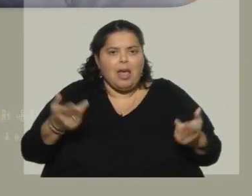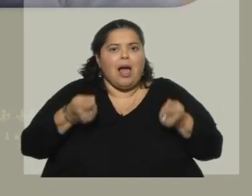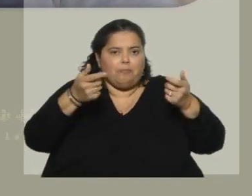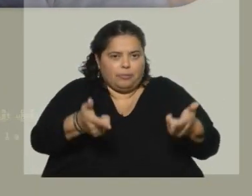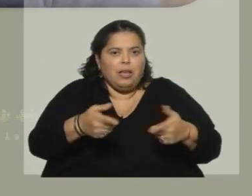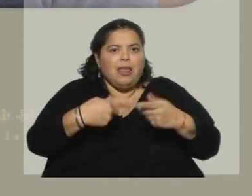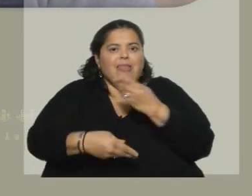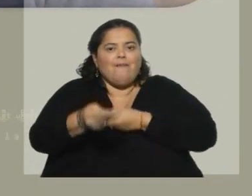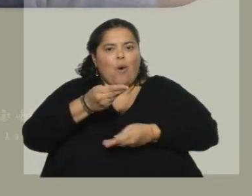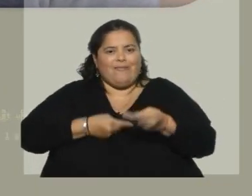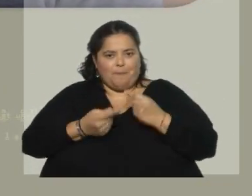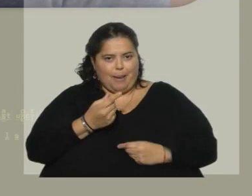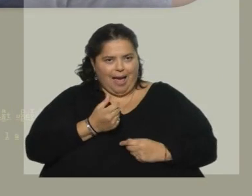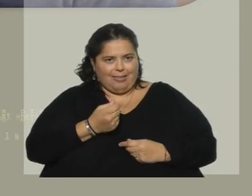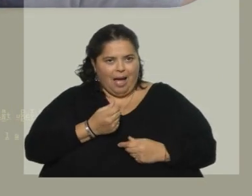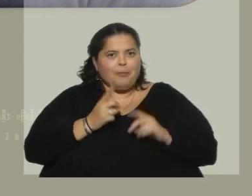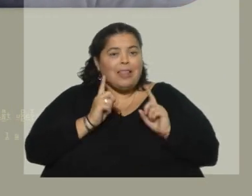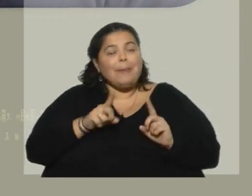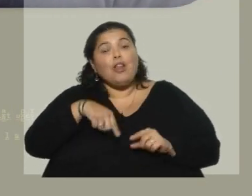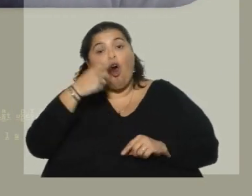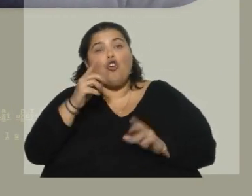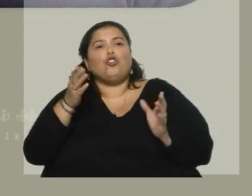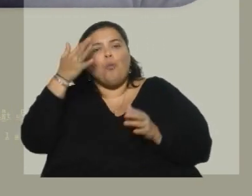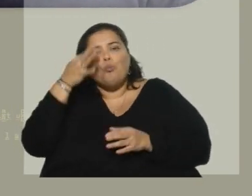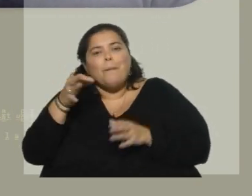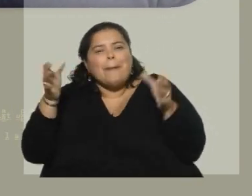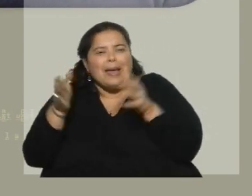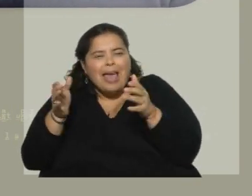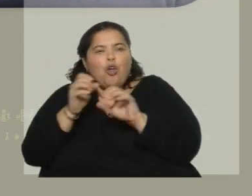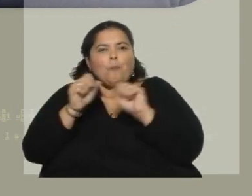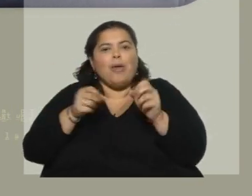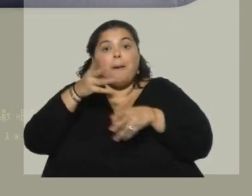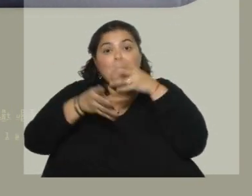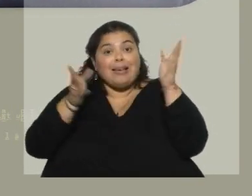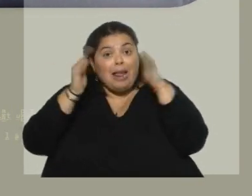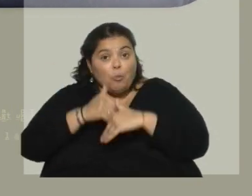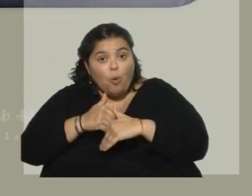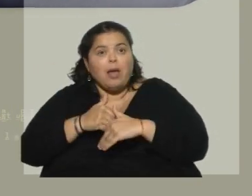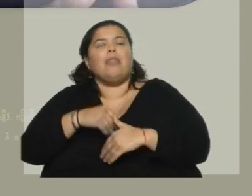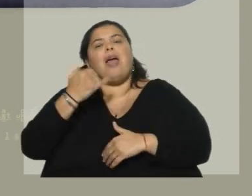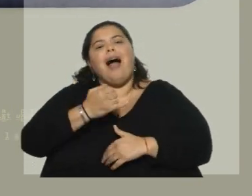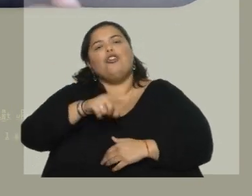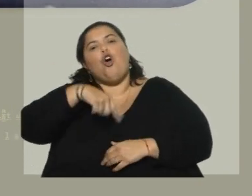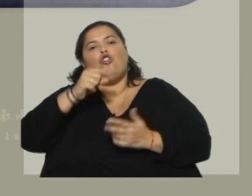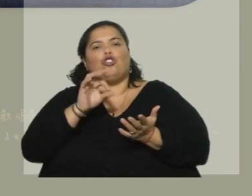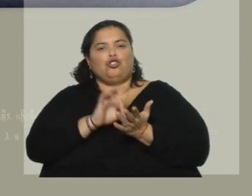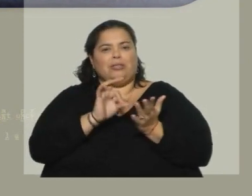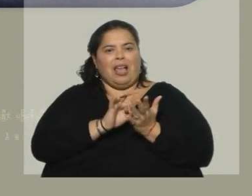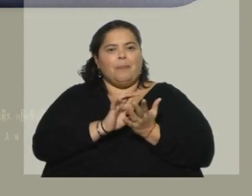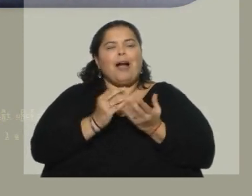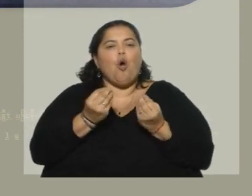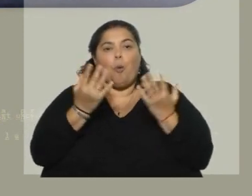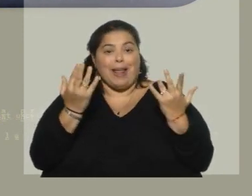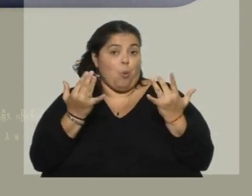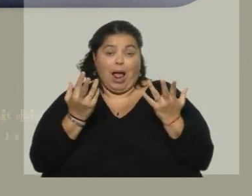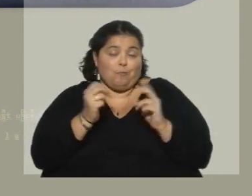localidades más pequeñas donde no sea viable, digamos, poner una máquina, vamos a poner, va a haber un sistema de recolección de esos envases manual,